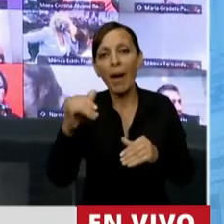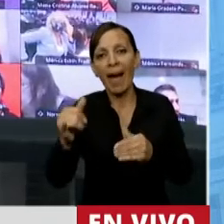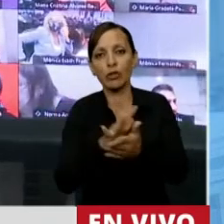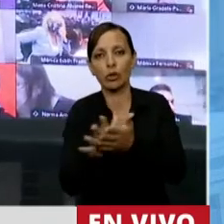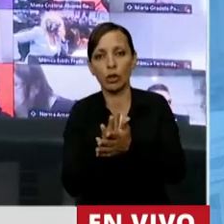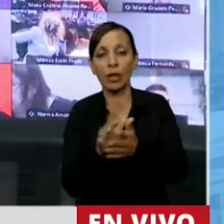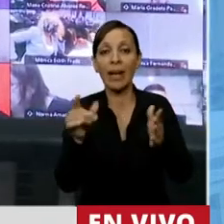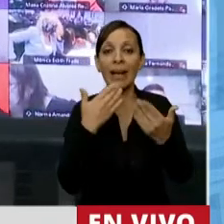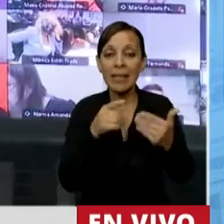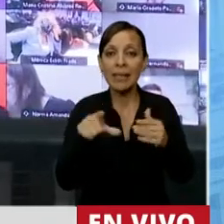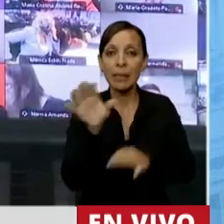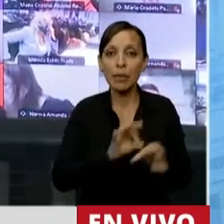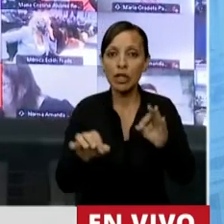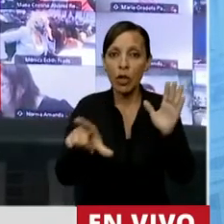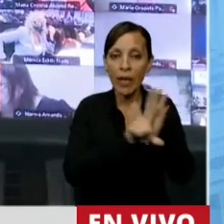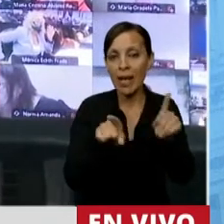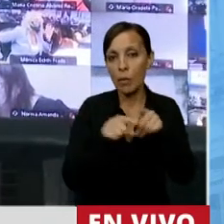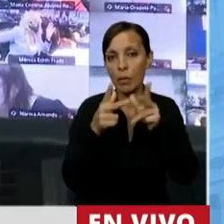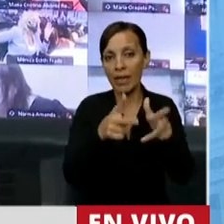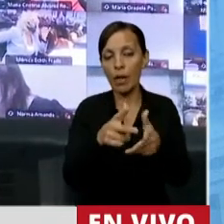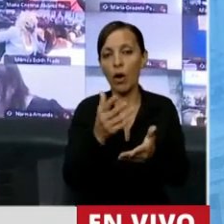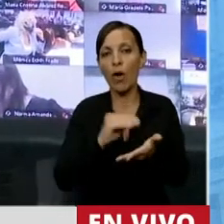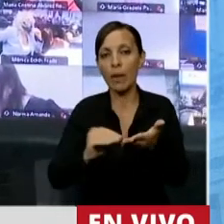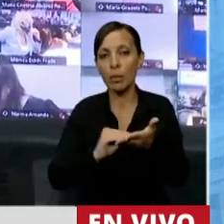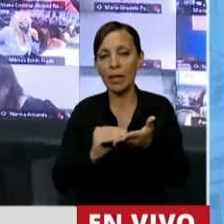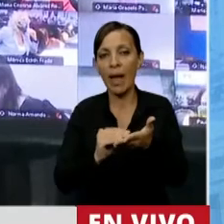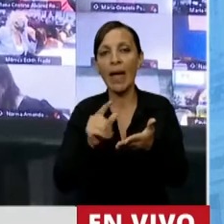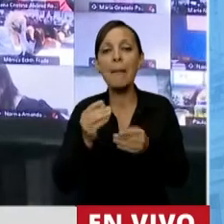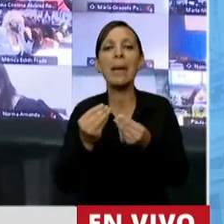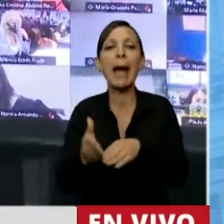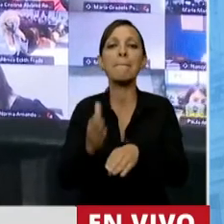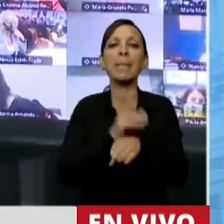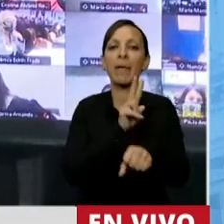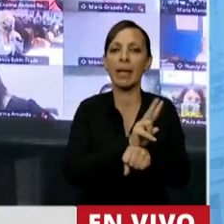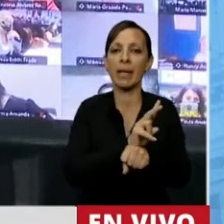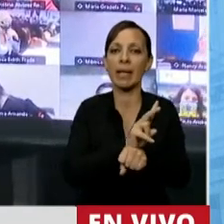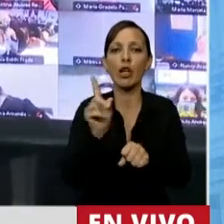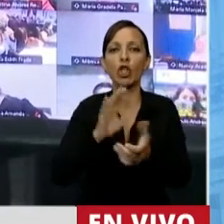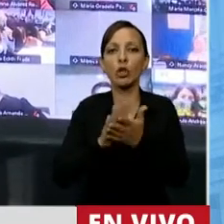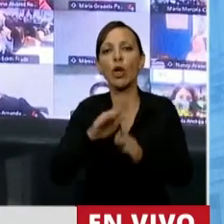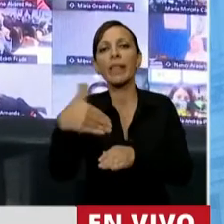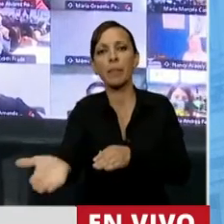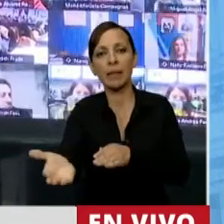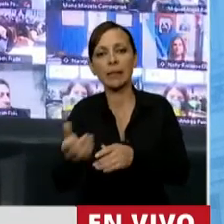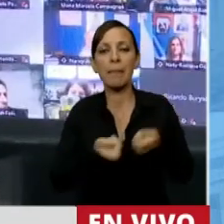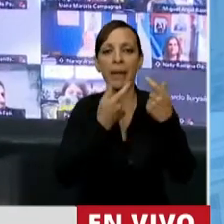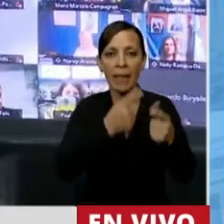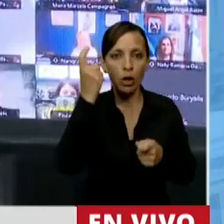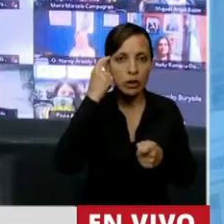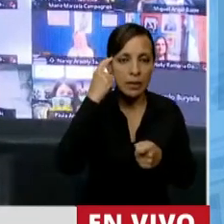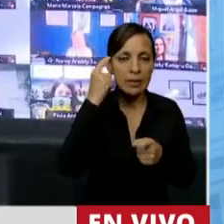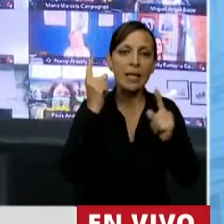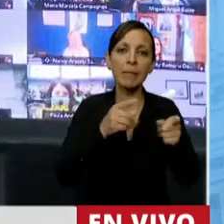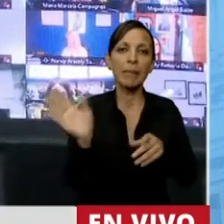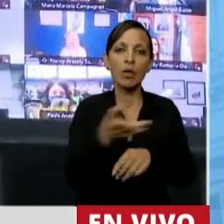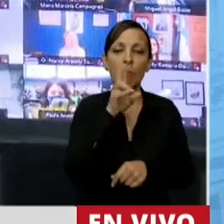Este proyecto de ley, como muy bien dijo la diputada Florencia Lombreave, es para prevenir, es para concientizar y es para que